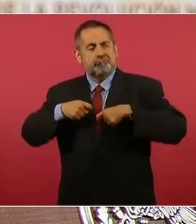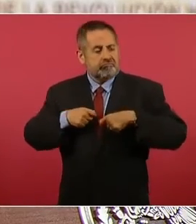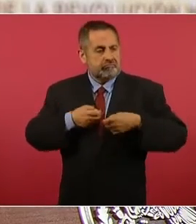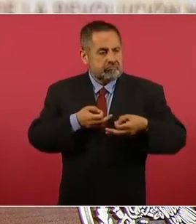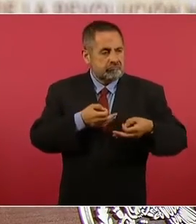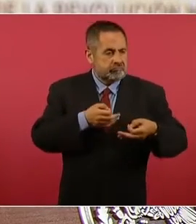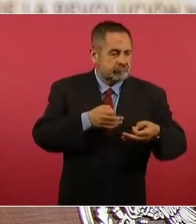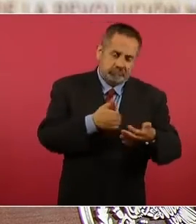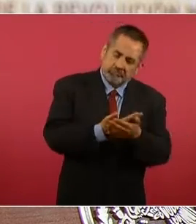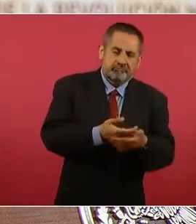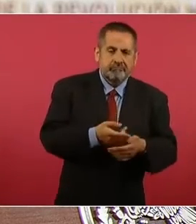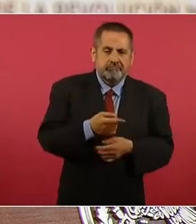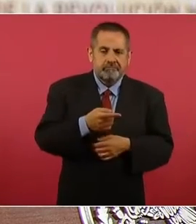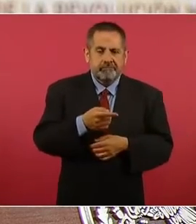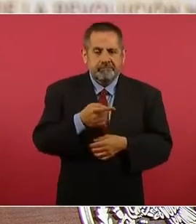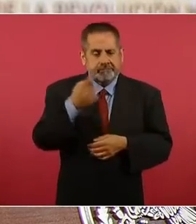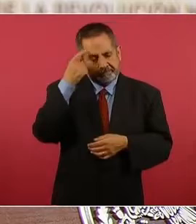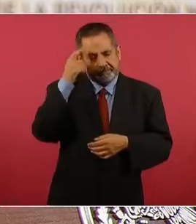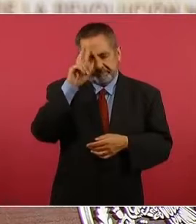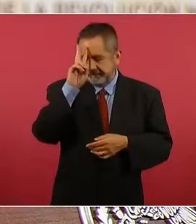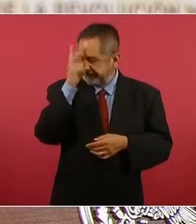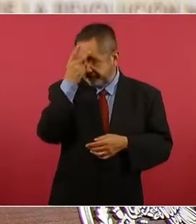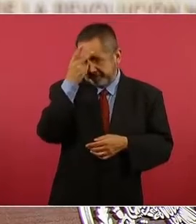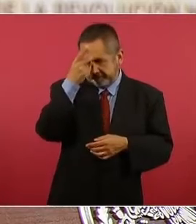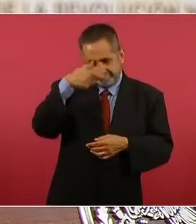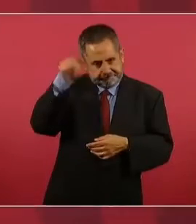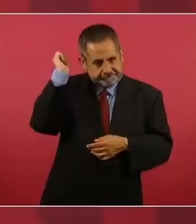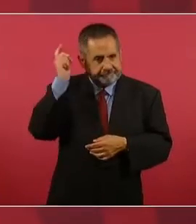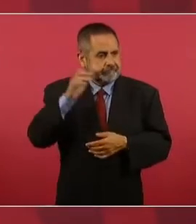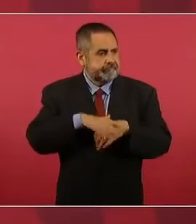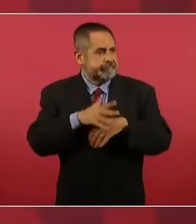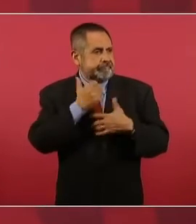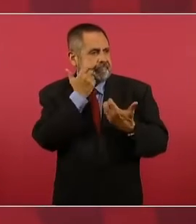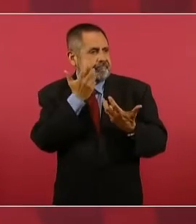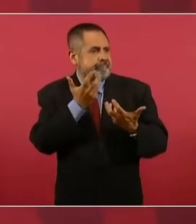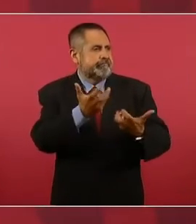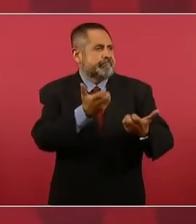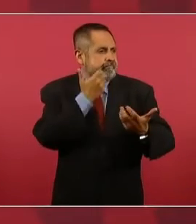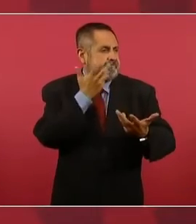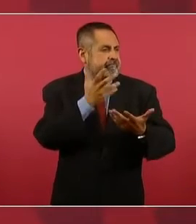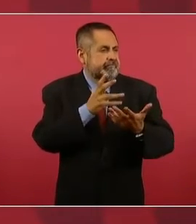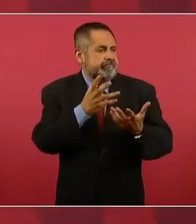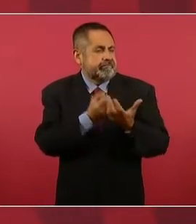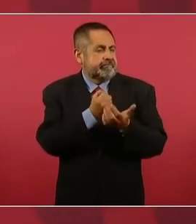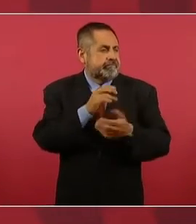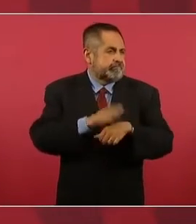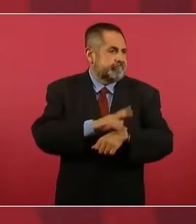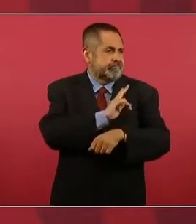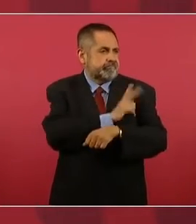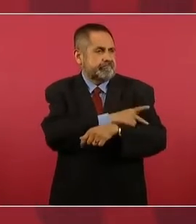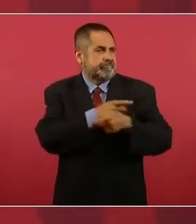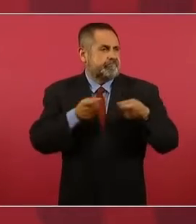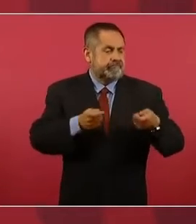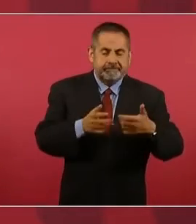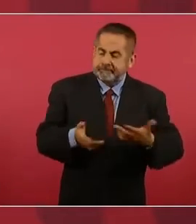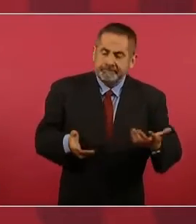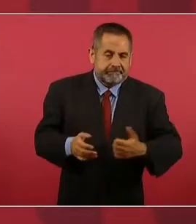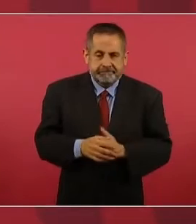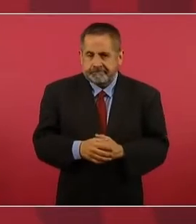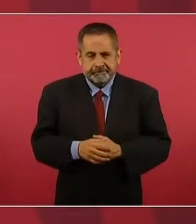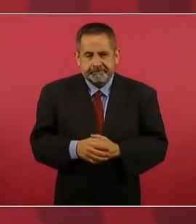Se vuelven locos, fascinan con el poder, dicen que el poder